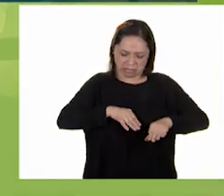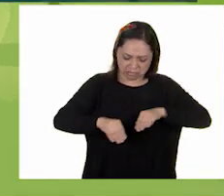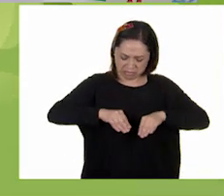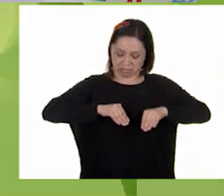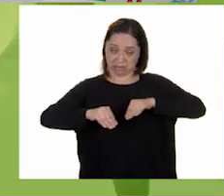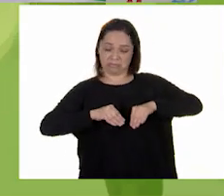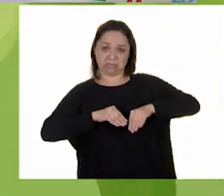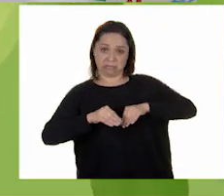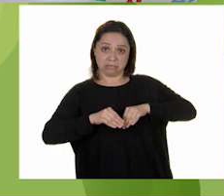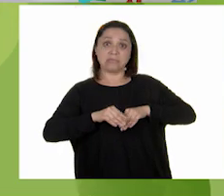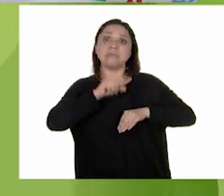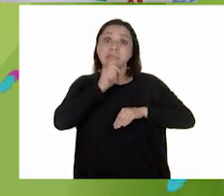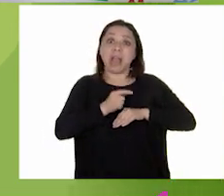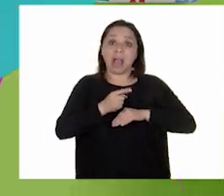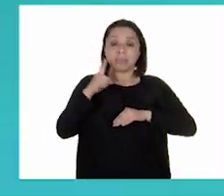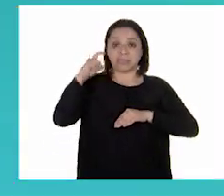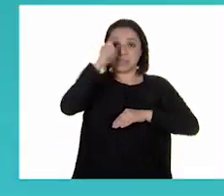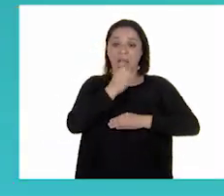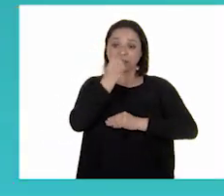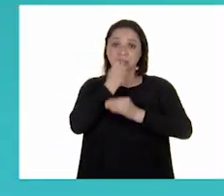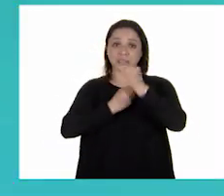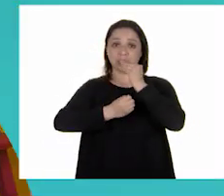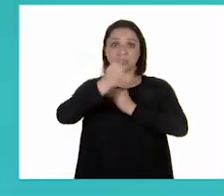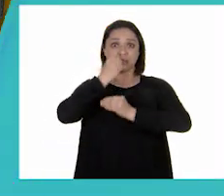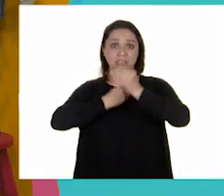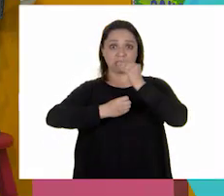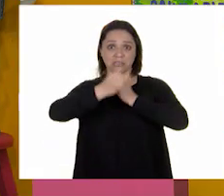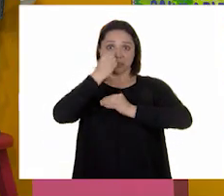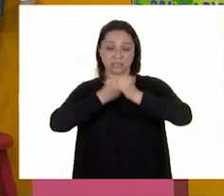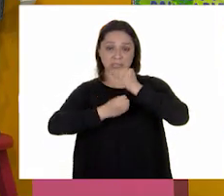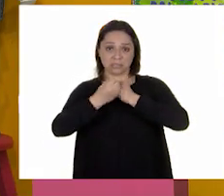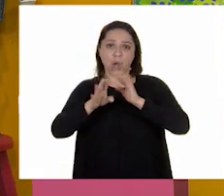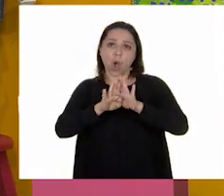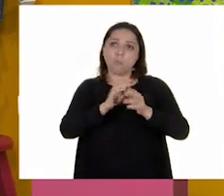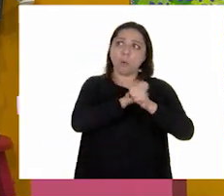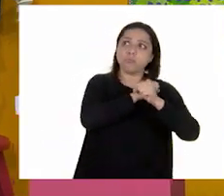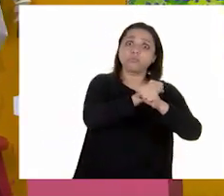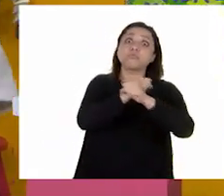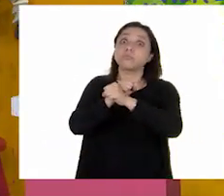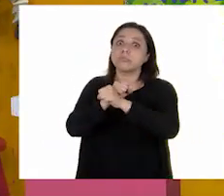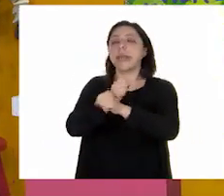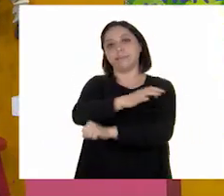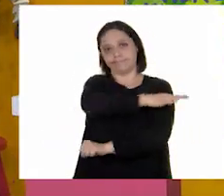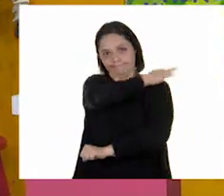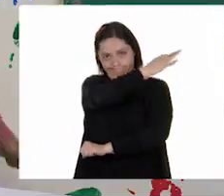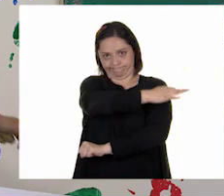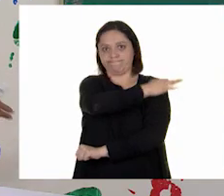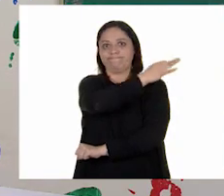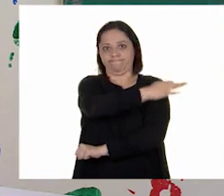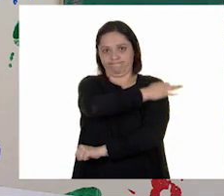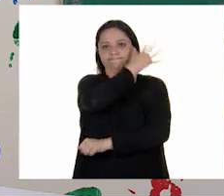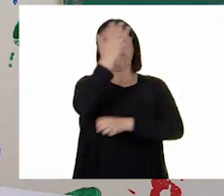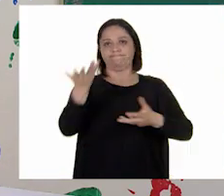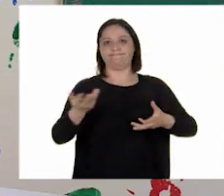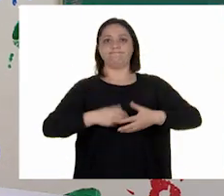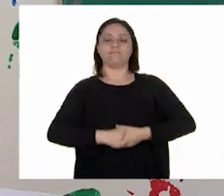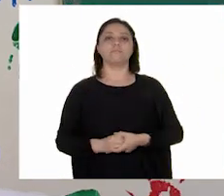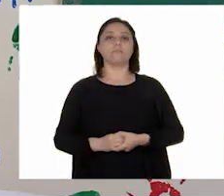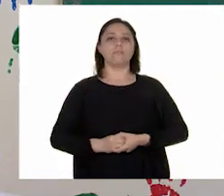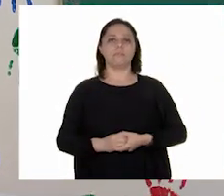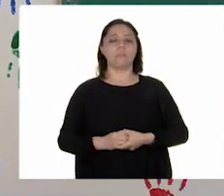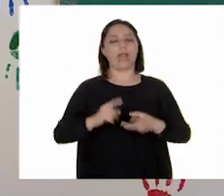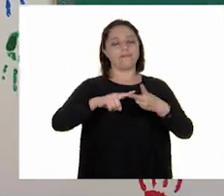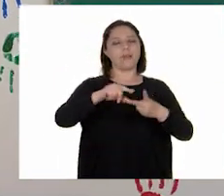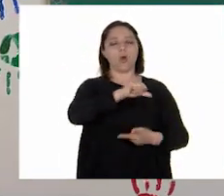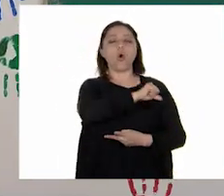para poder comer. Y para evitarla, es importantísimo vacunarse. Así es. Pero a ver, vamos a ver qué